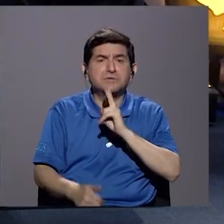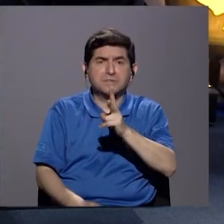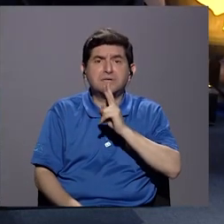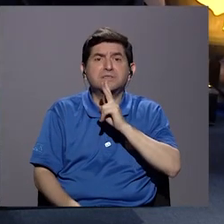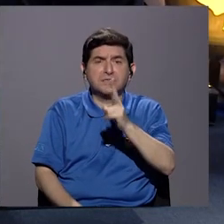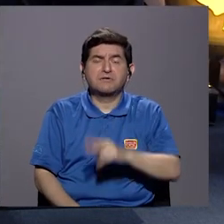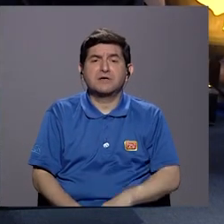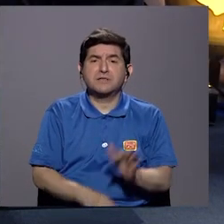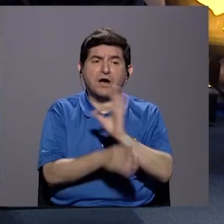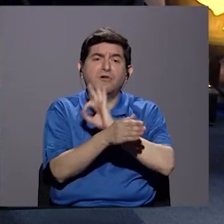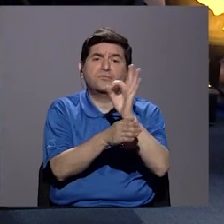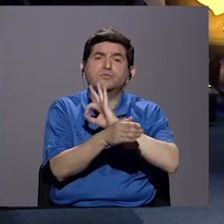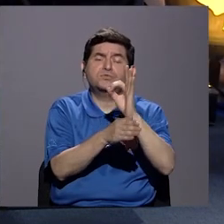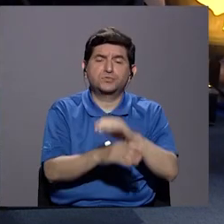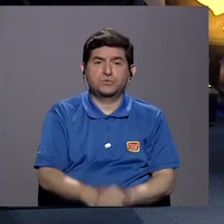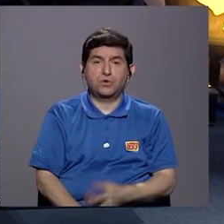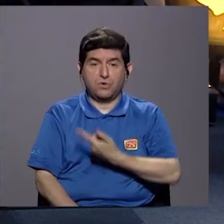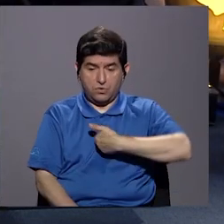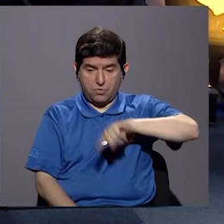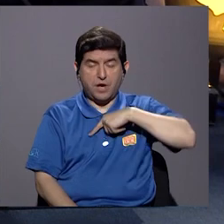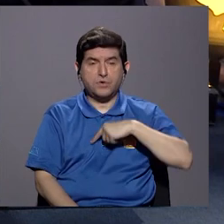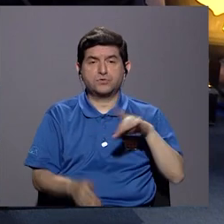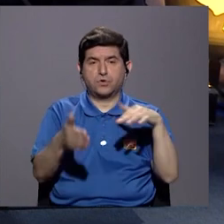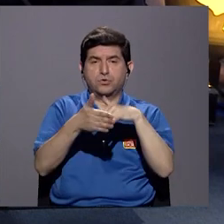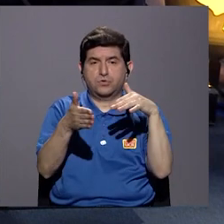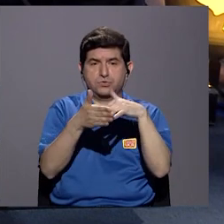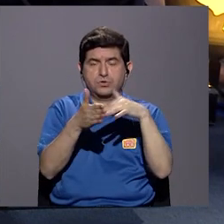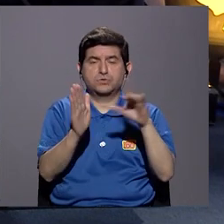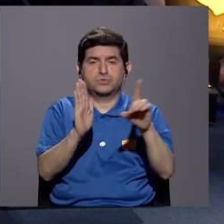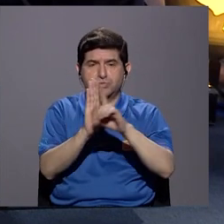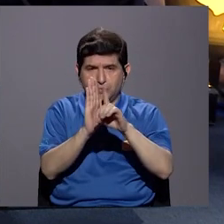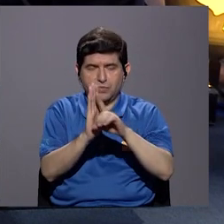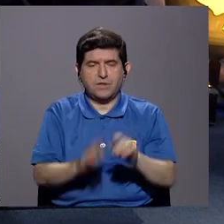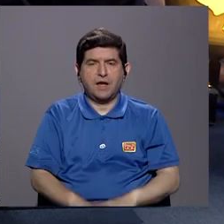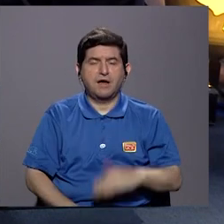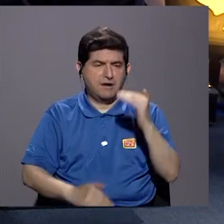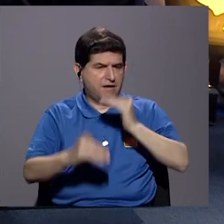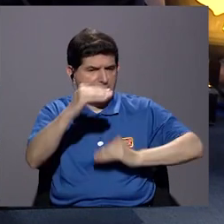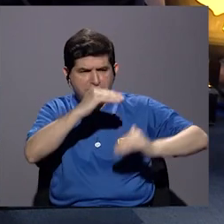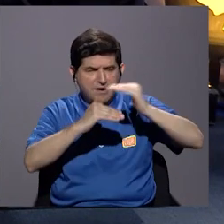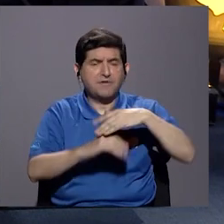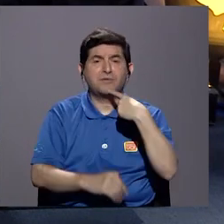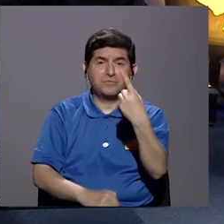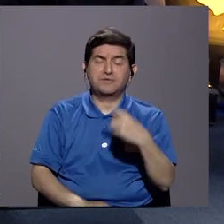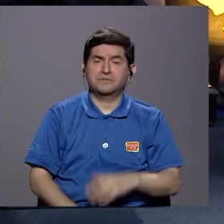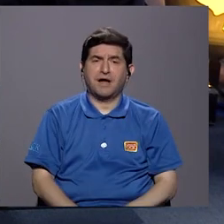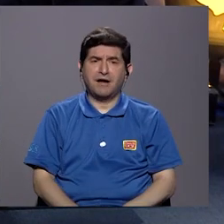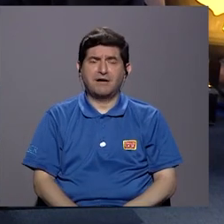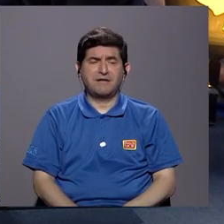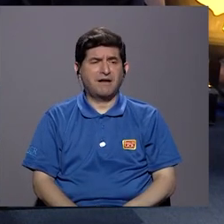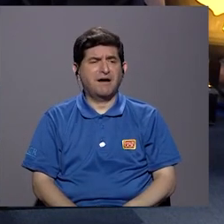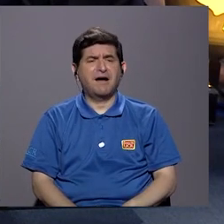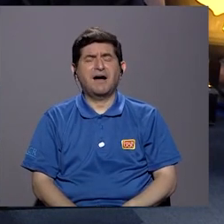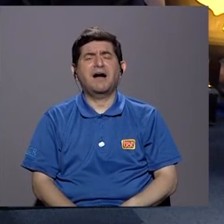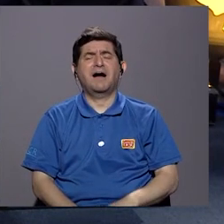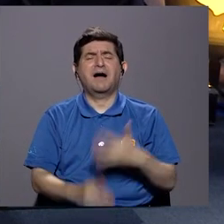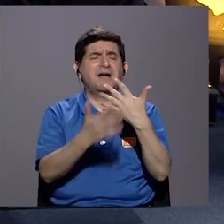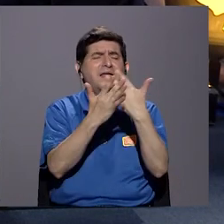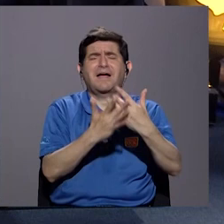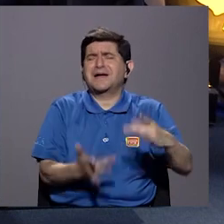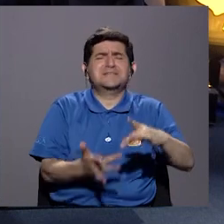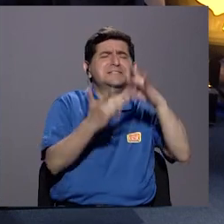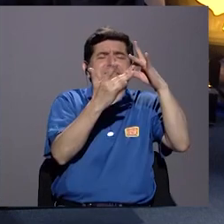cosas de verdad funcionen. A nosotros cuando estudiamos derecho en la facultad siempre nos dicen esto, esto de la cárcel tiene que ser